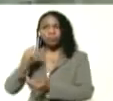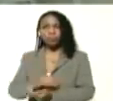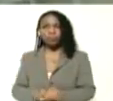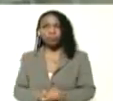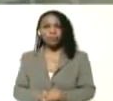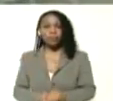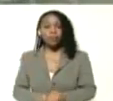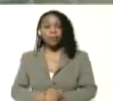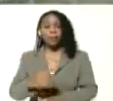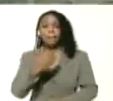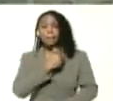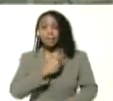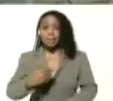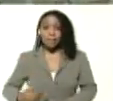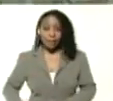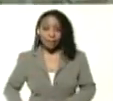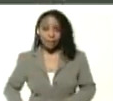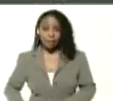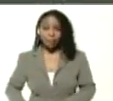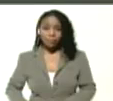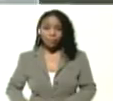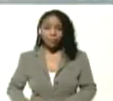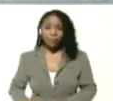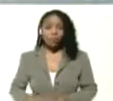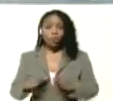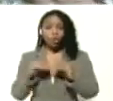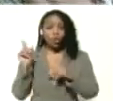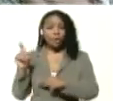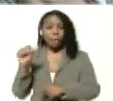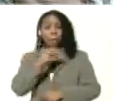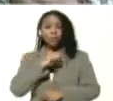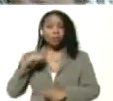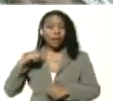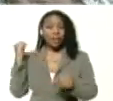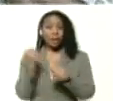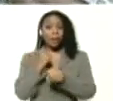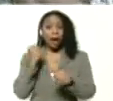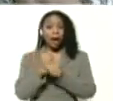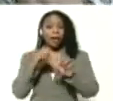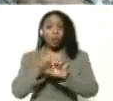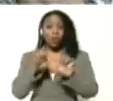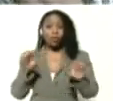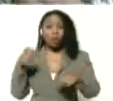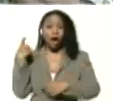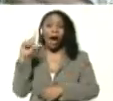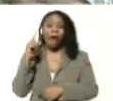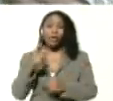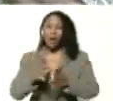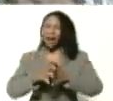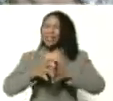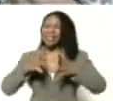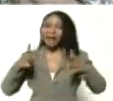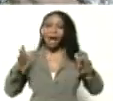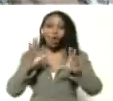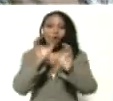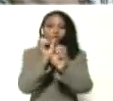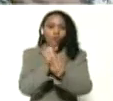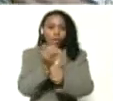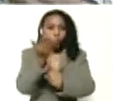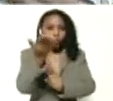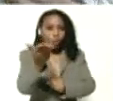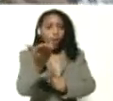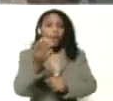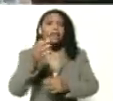Presidente, el, el, todo este personal que trabaja en educación, tiene una gran confianza en usted,